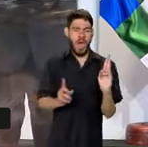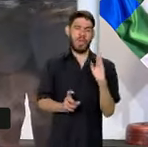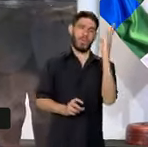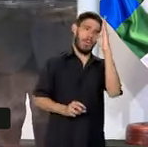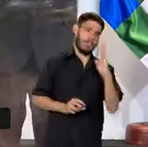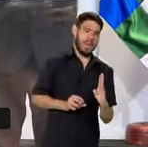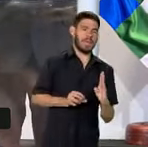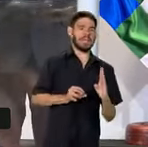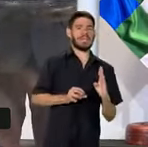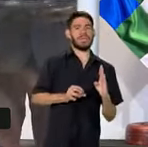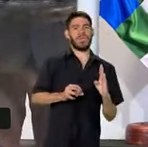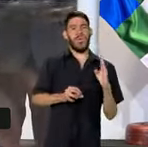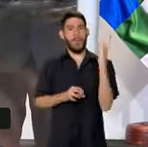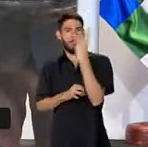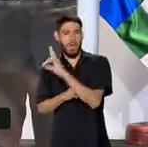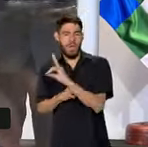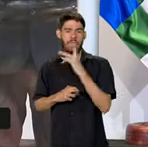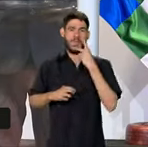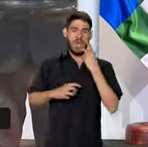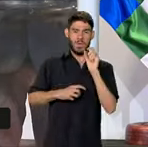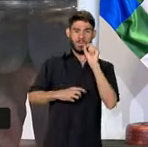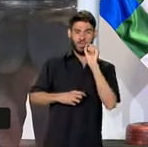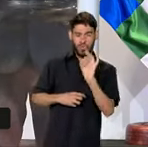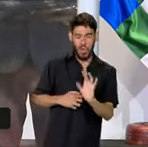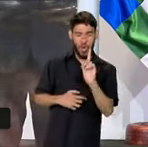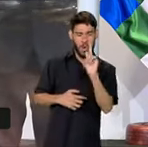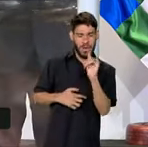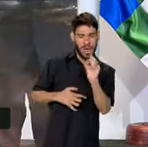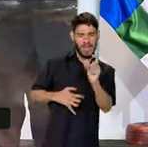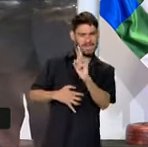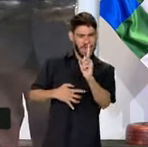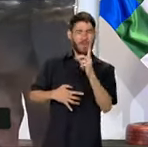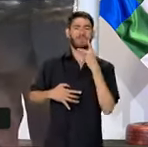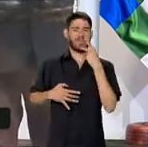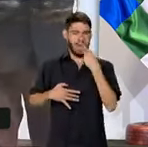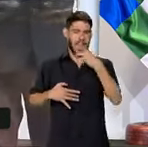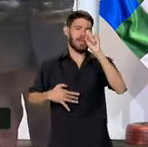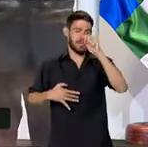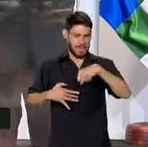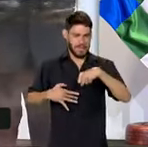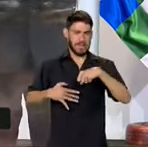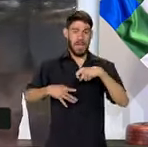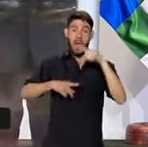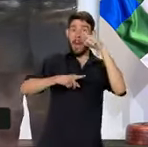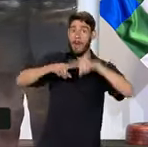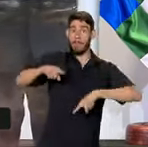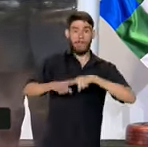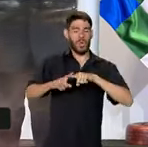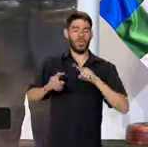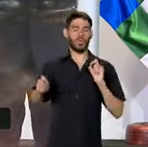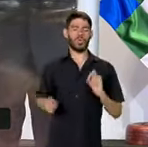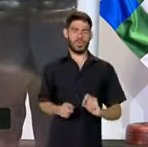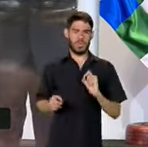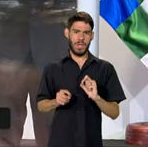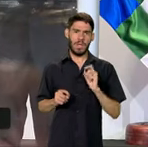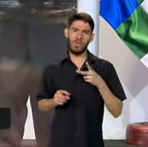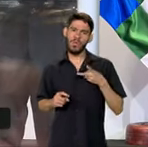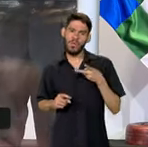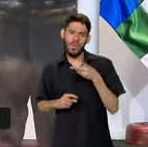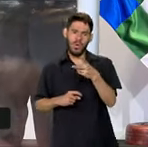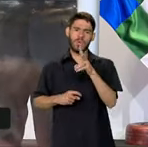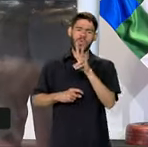Bolivia. No solamente estamos hablando de gas, vamos sim hablar de gas, claro, es un producto que continuaremos